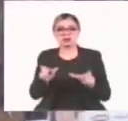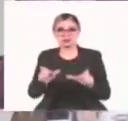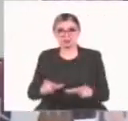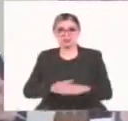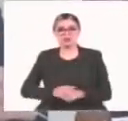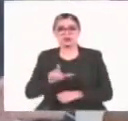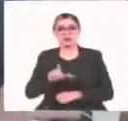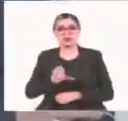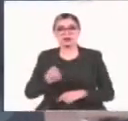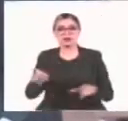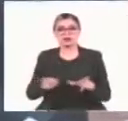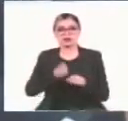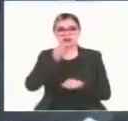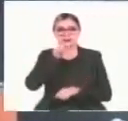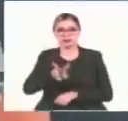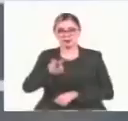Carlos López, Jalisco TV Noticias.